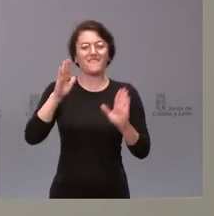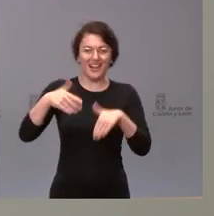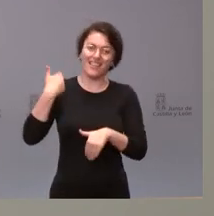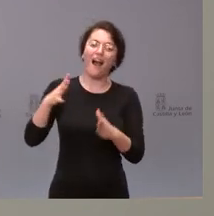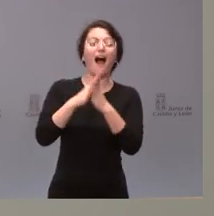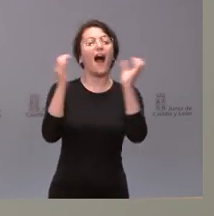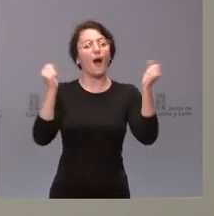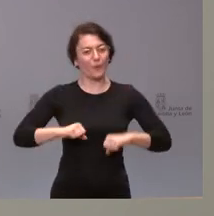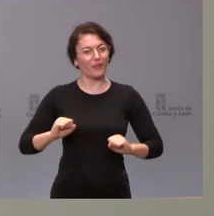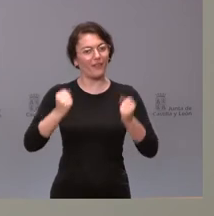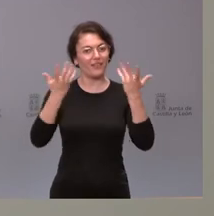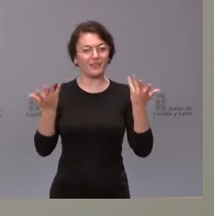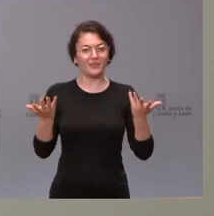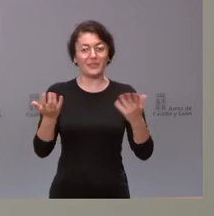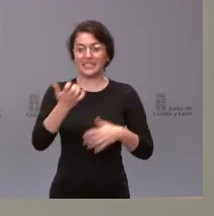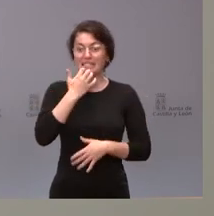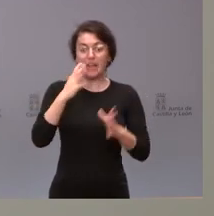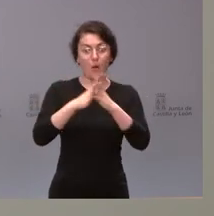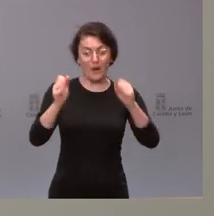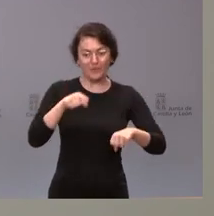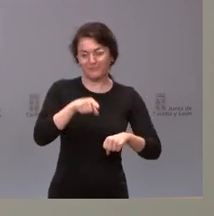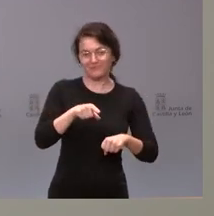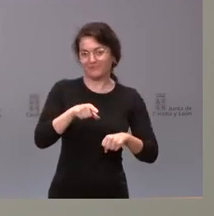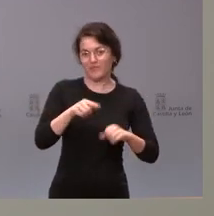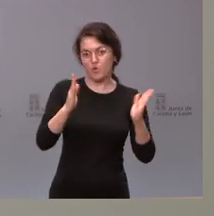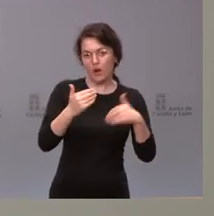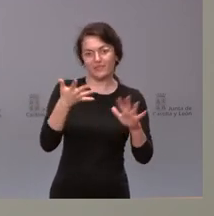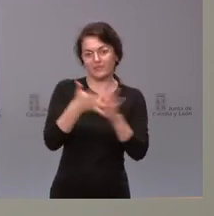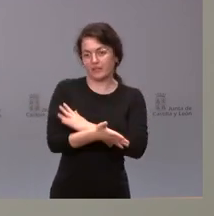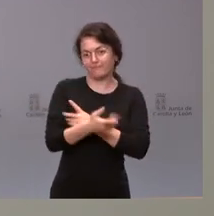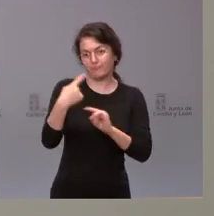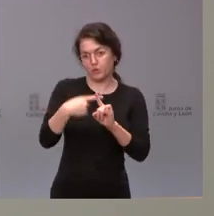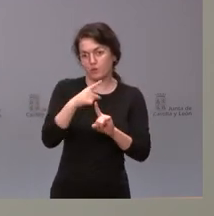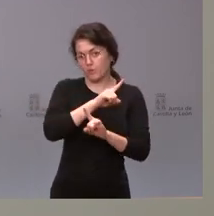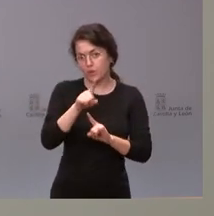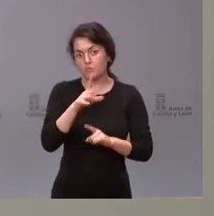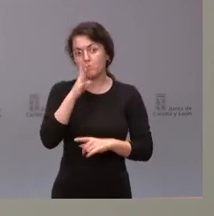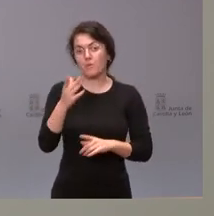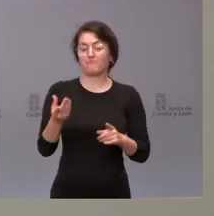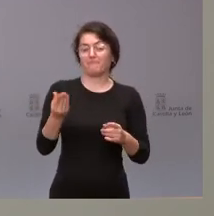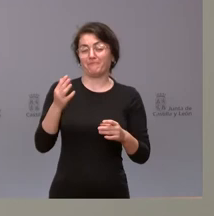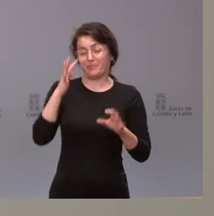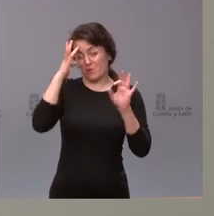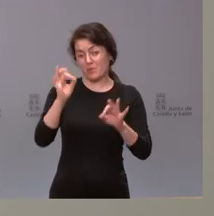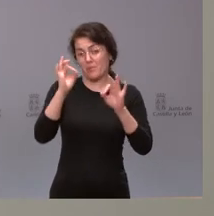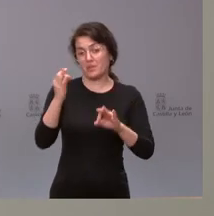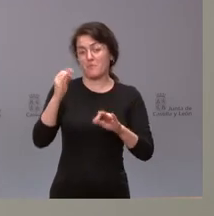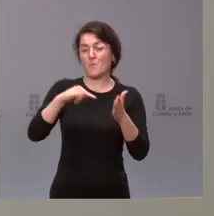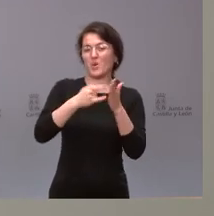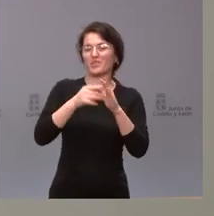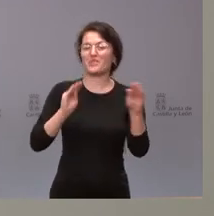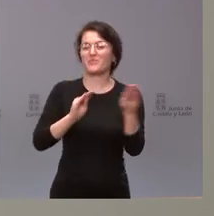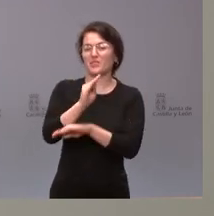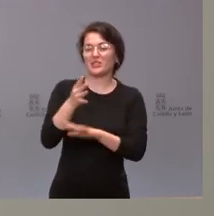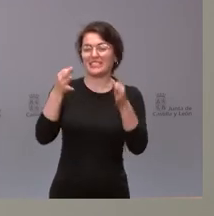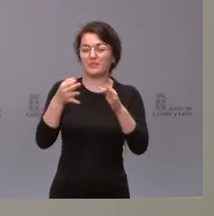Si el acuerdo no se produce, no sería una buena noticia, porque, lógicamente, siempre los proyectos de inversión suelen estar vinculados a